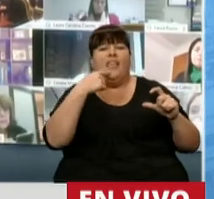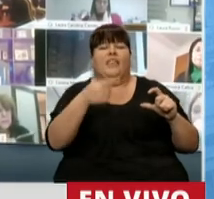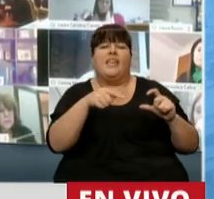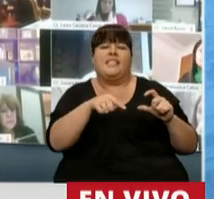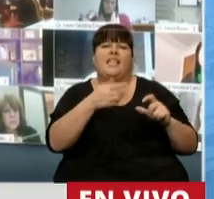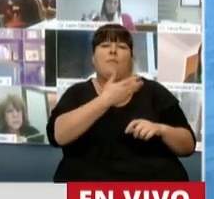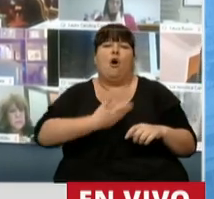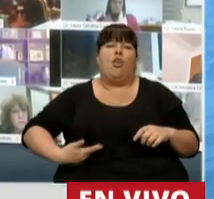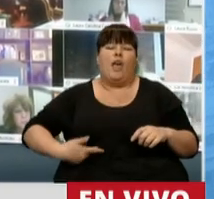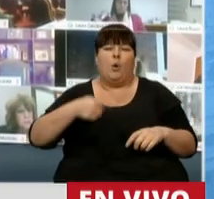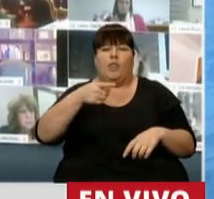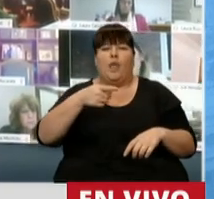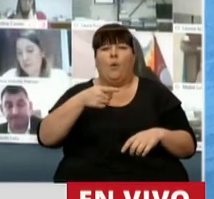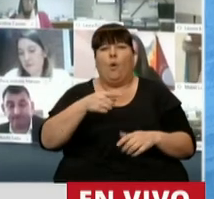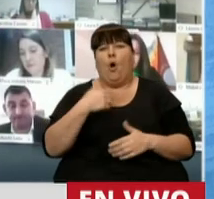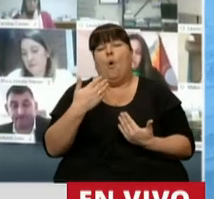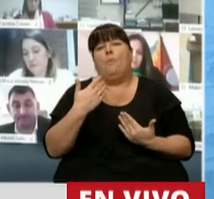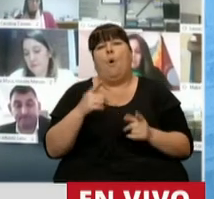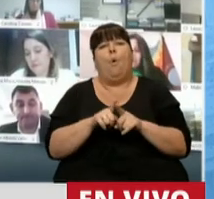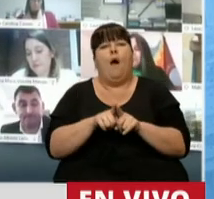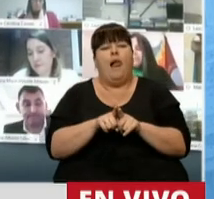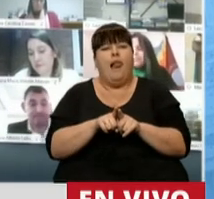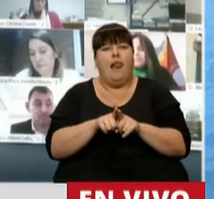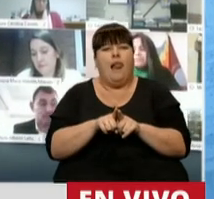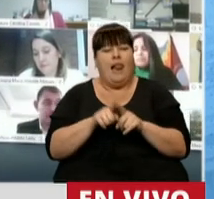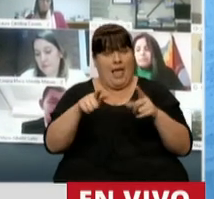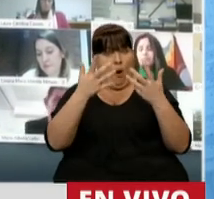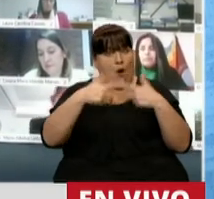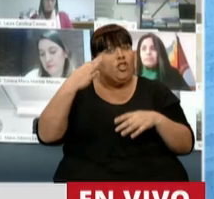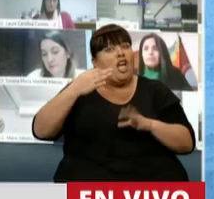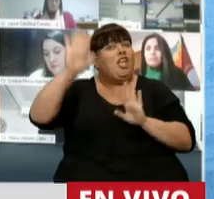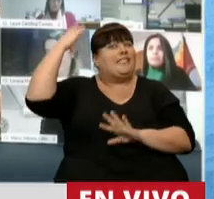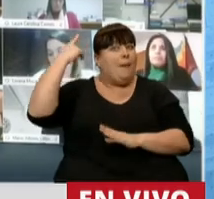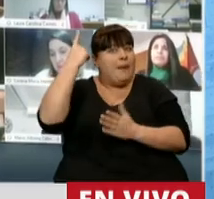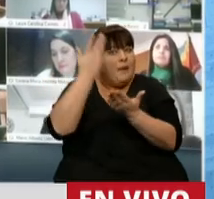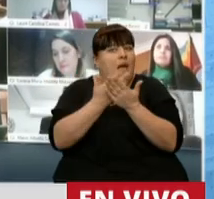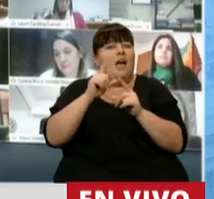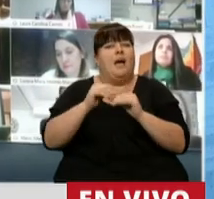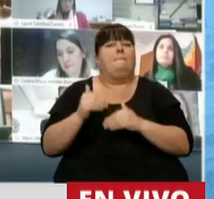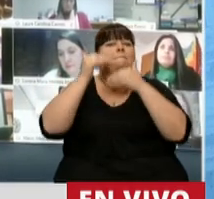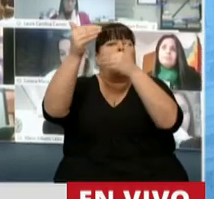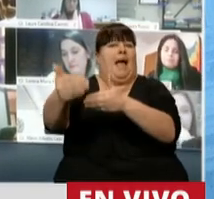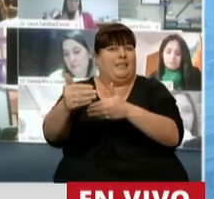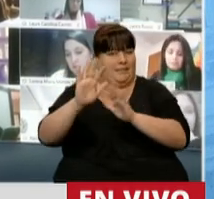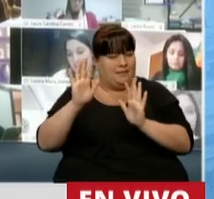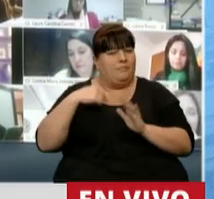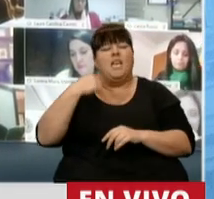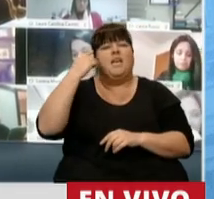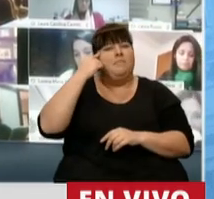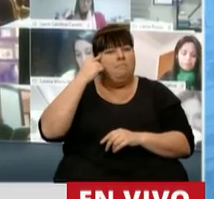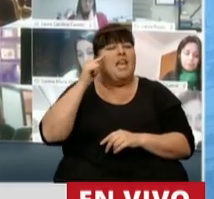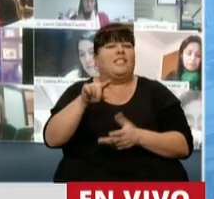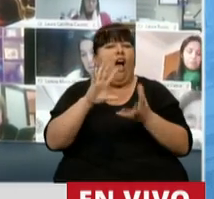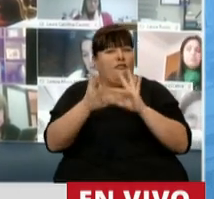decía que el Ejecutivo podía, digamos, en el proyecto original, prorrogar la vigencia de la ampliación. Nos parece que